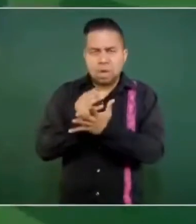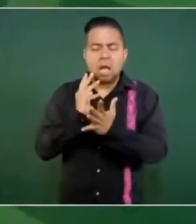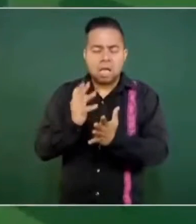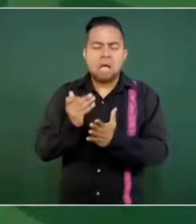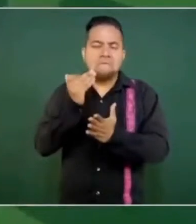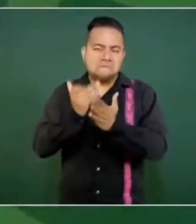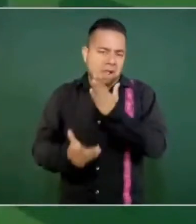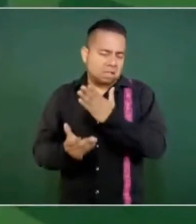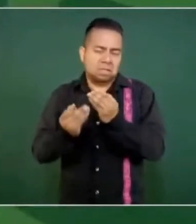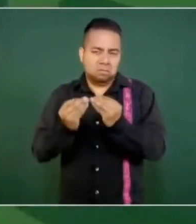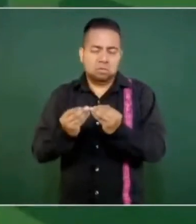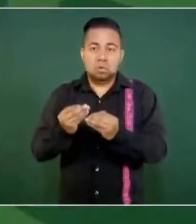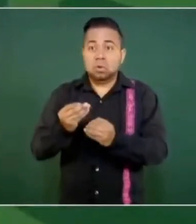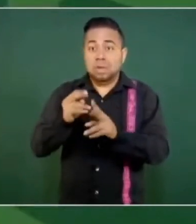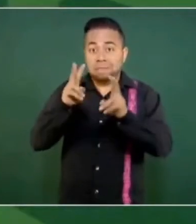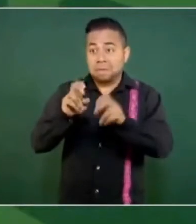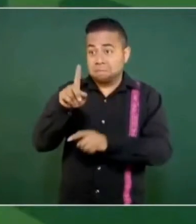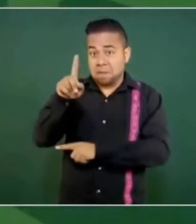agua ya lo estamos viendo.